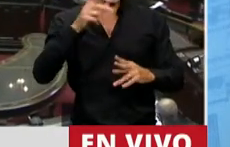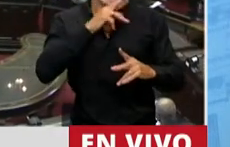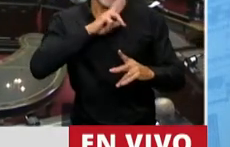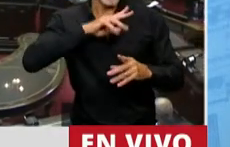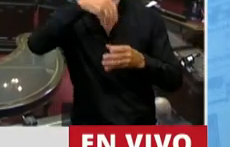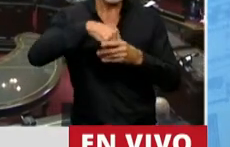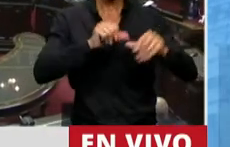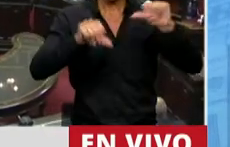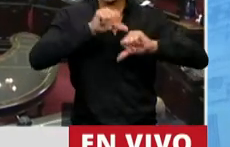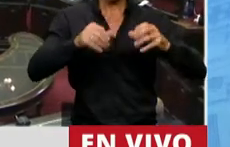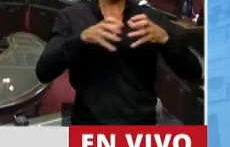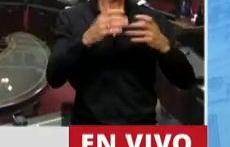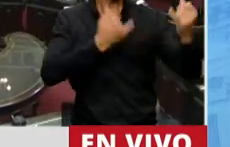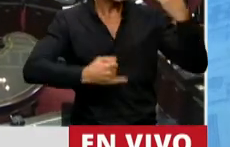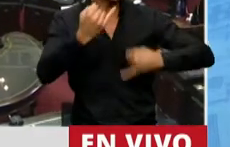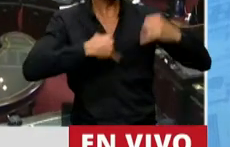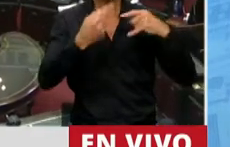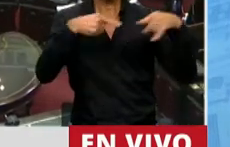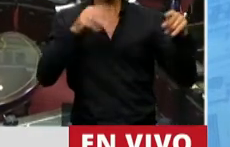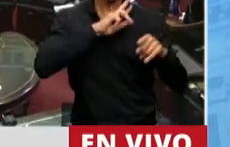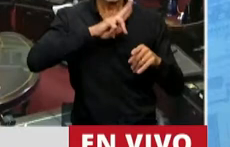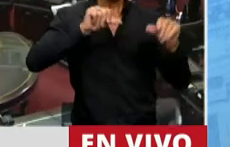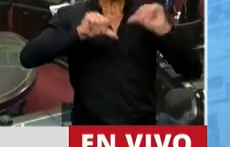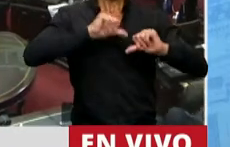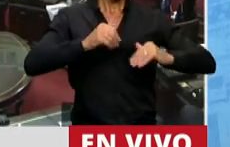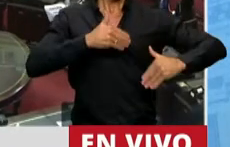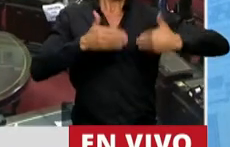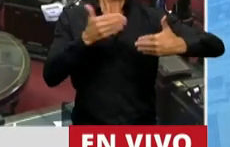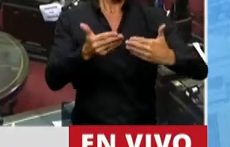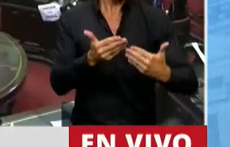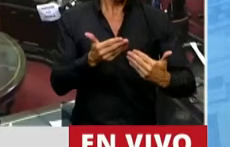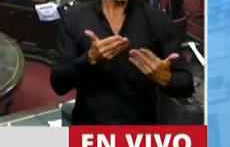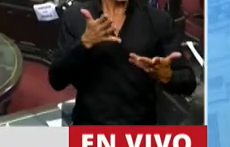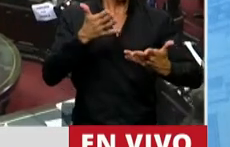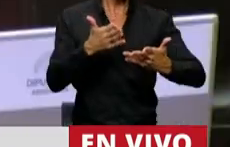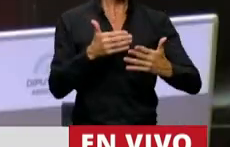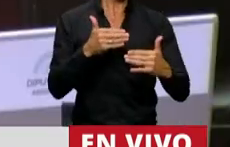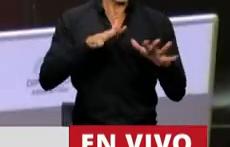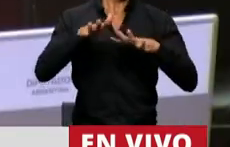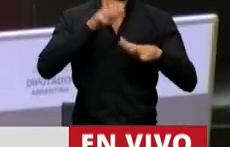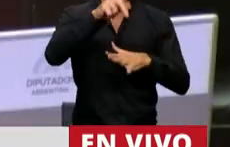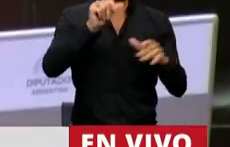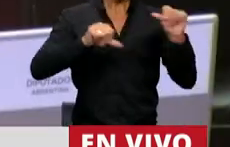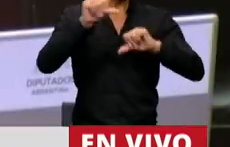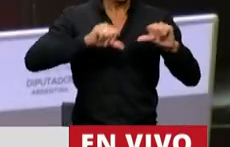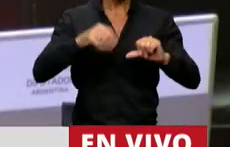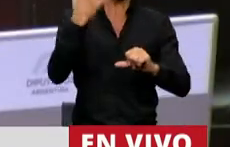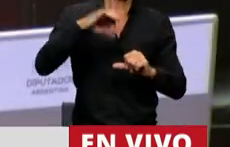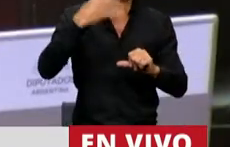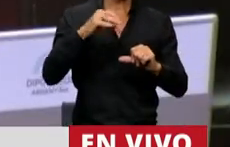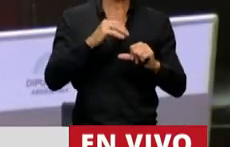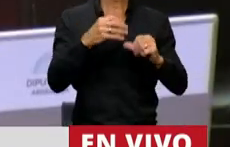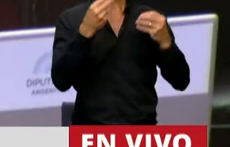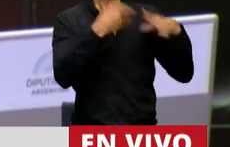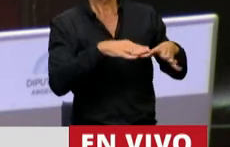que también nos contaron que las mujeres científicas que avanzaron, que se promovieron en su actividad científica, tuvieron que relegar